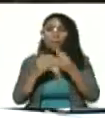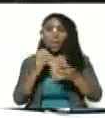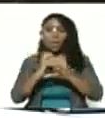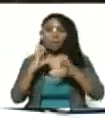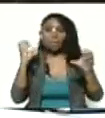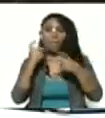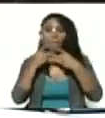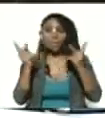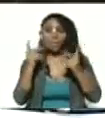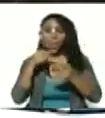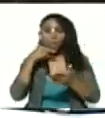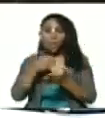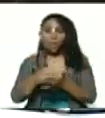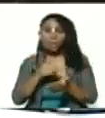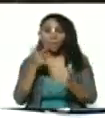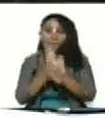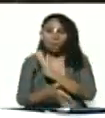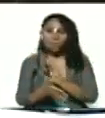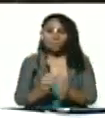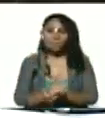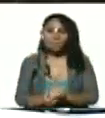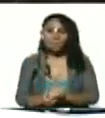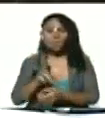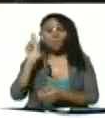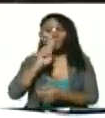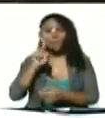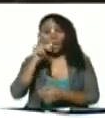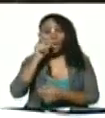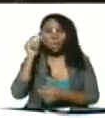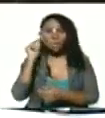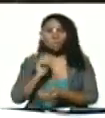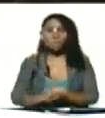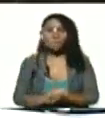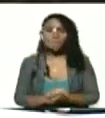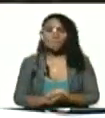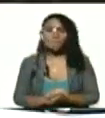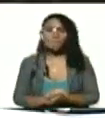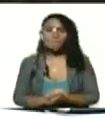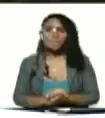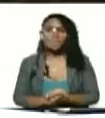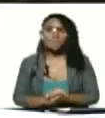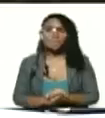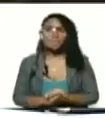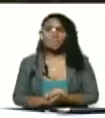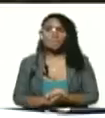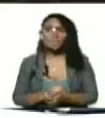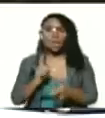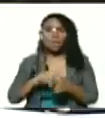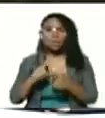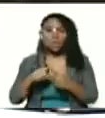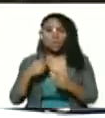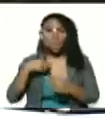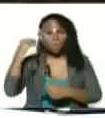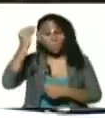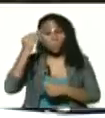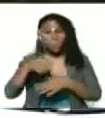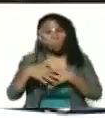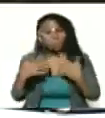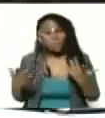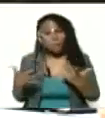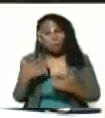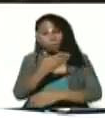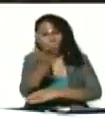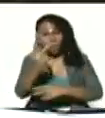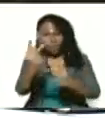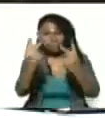público como llaman de usuarios y usuarias entonces yo creo que fíjense